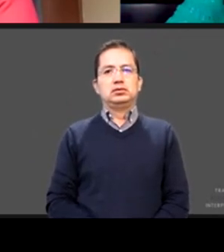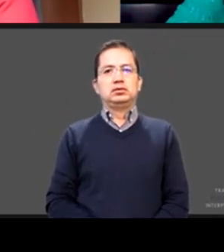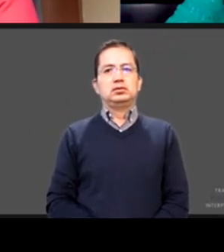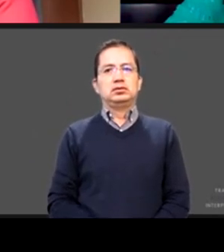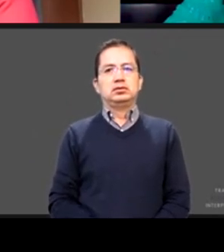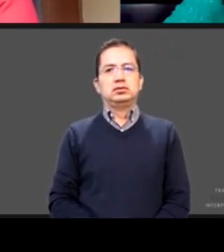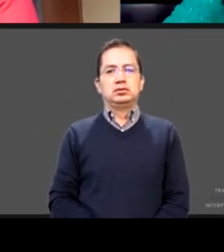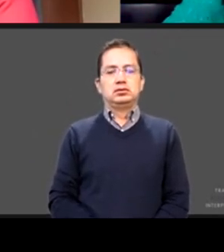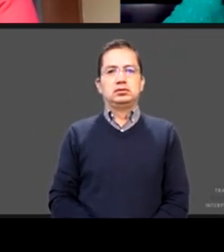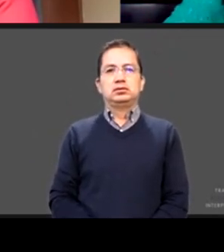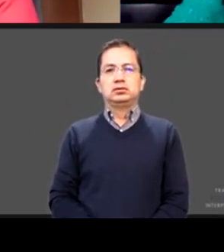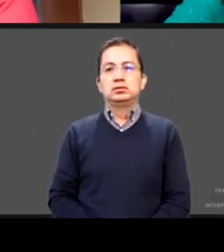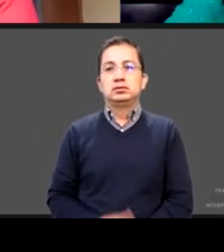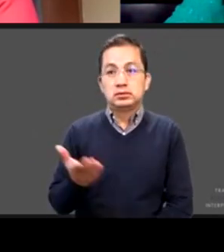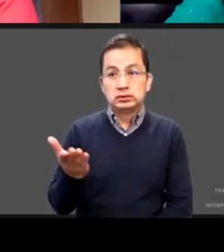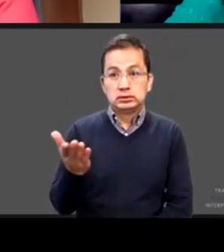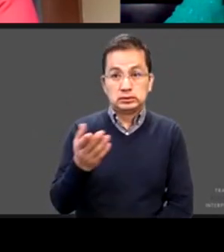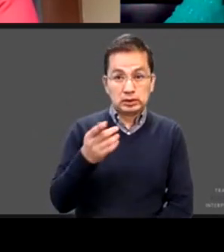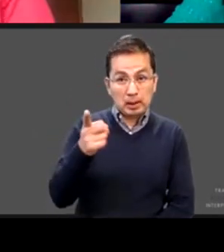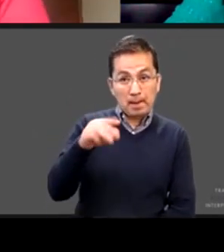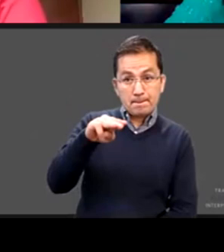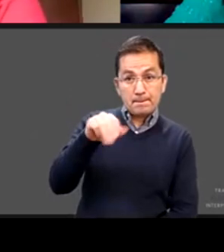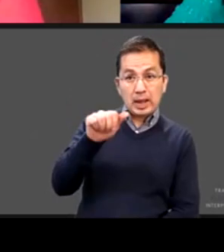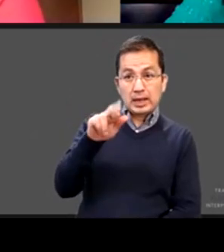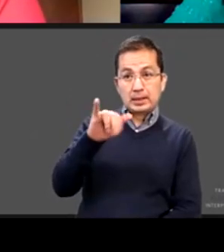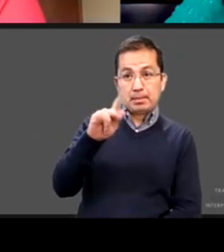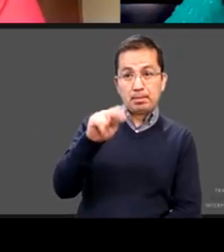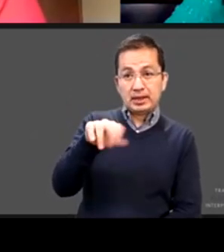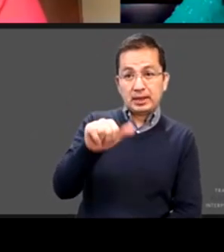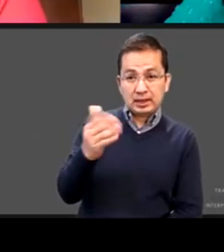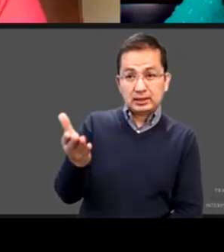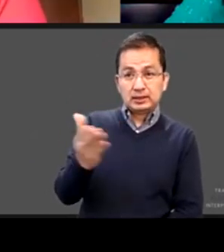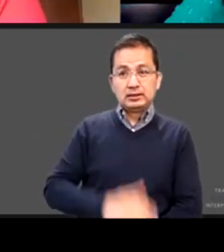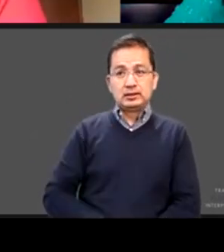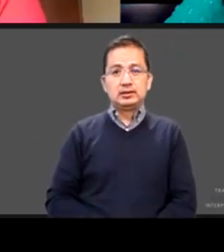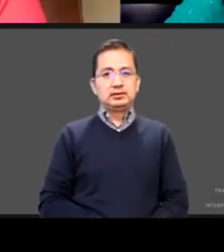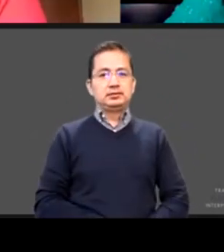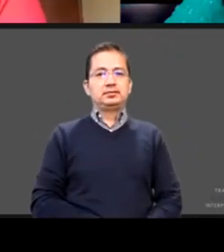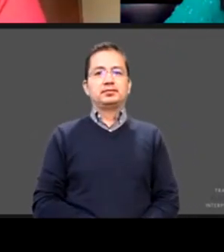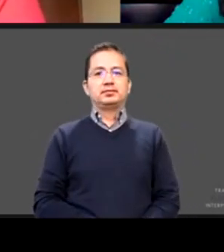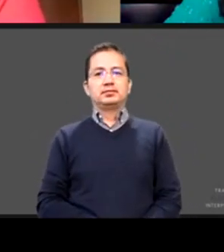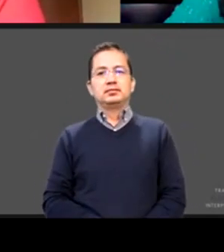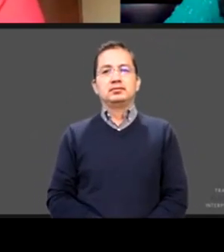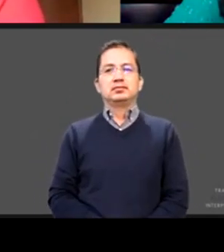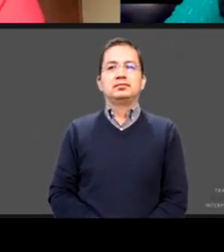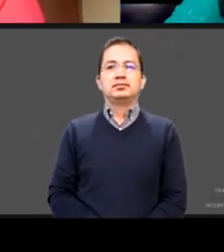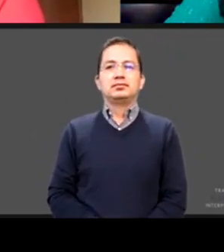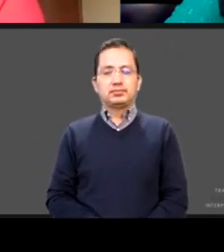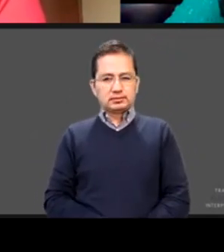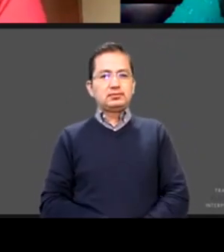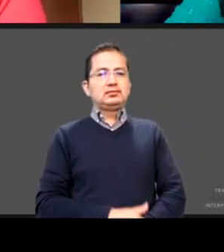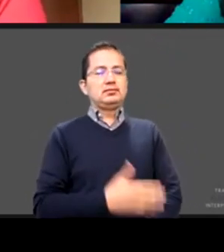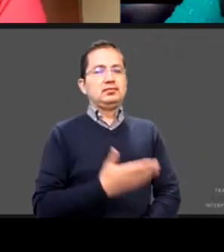Maripina ¿estás ahí? estoy ahí se congeló estoy ahí